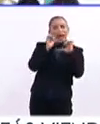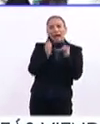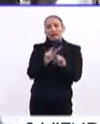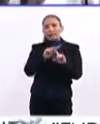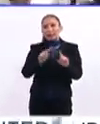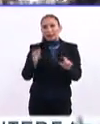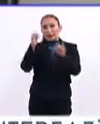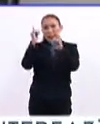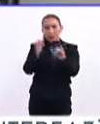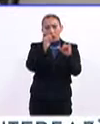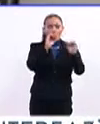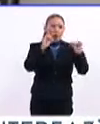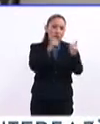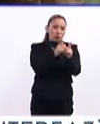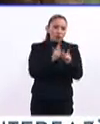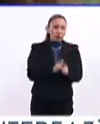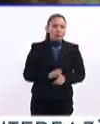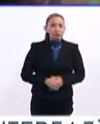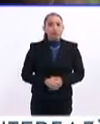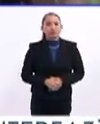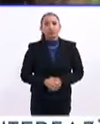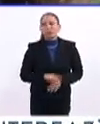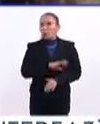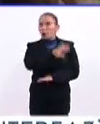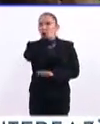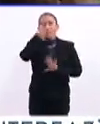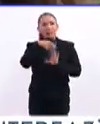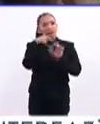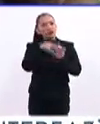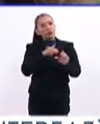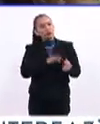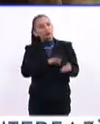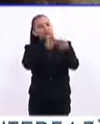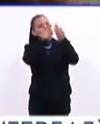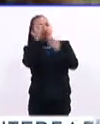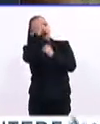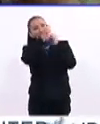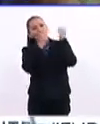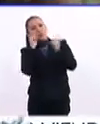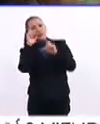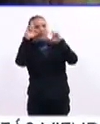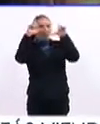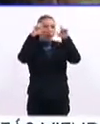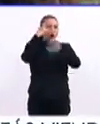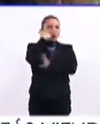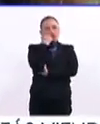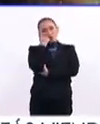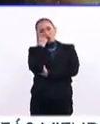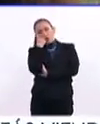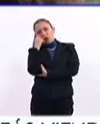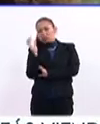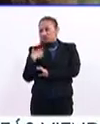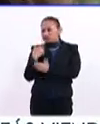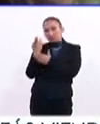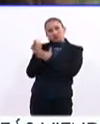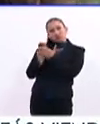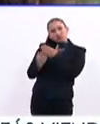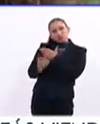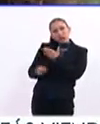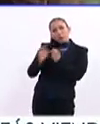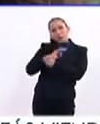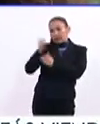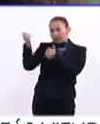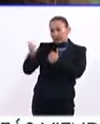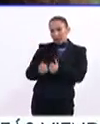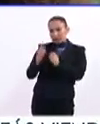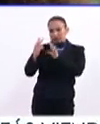arte de manera individual o colectiva. Todo el día puedes estar frente a la obra, tomarle fotografías, tomar dibujo, puedes